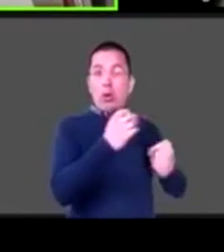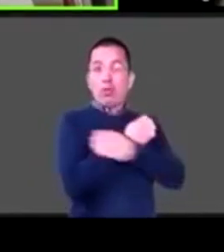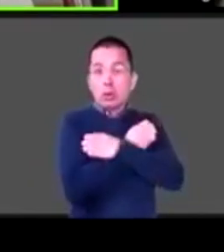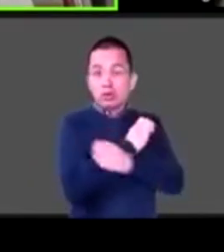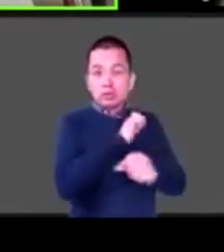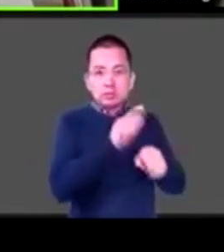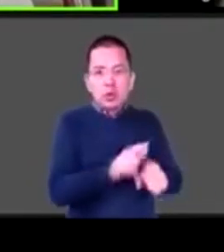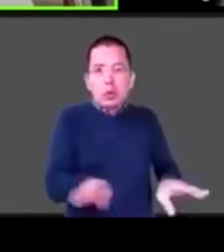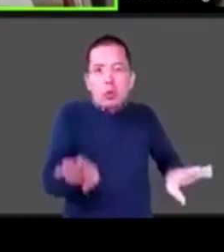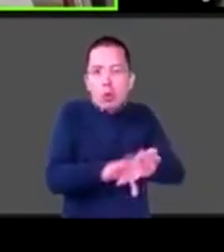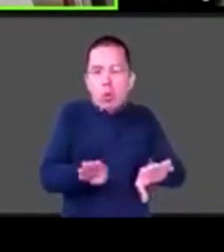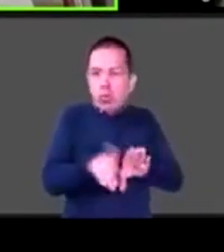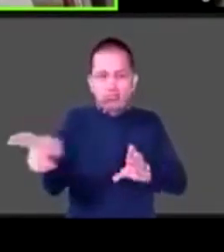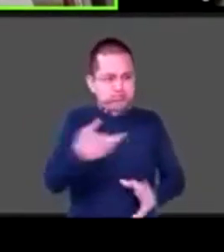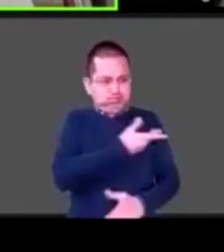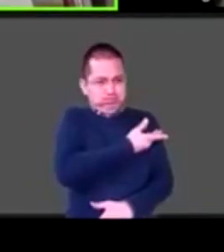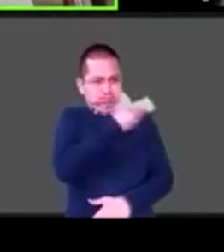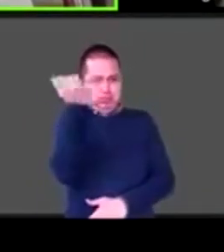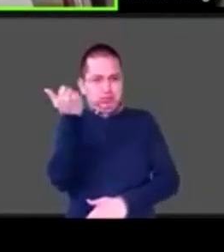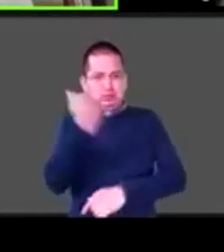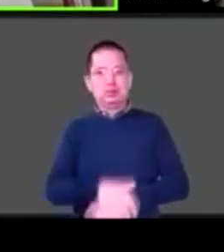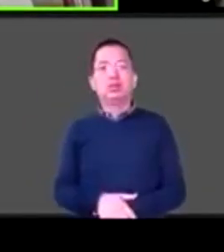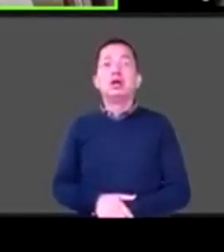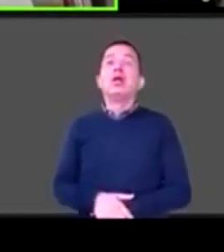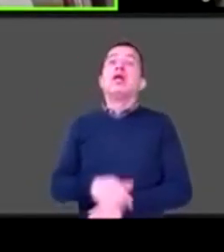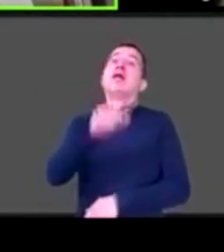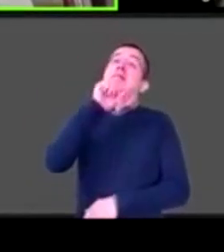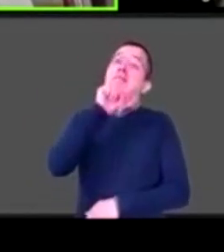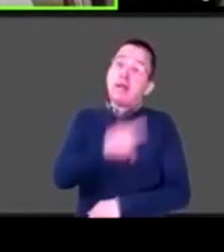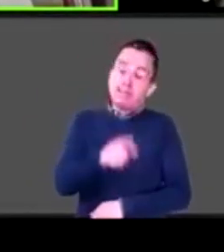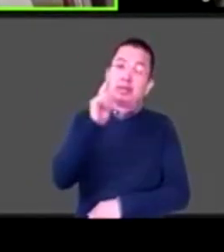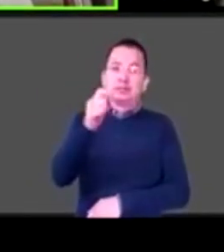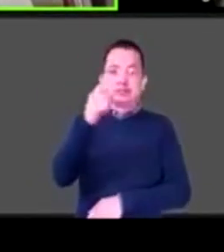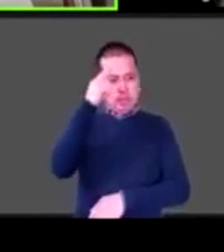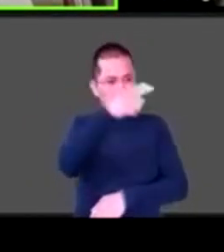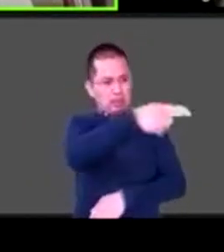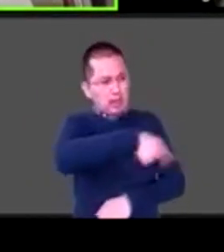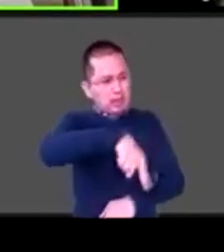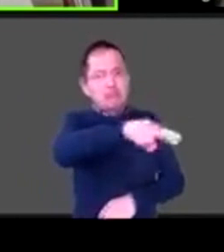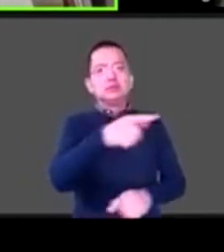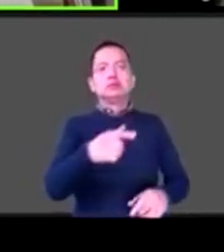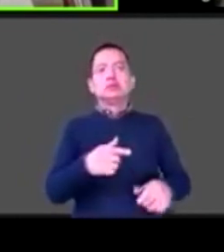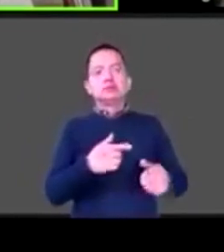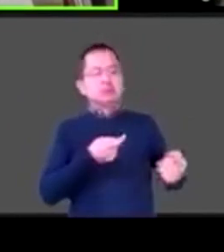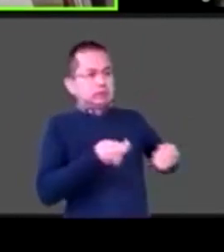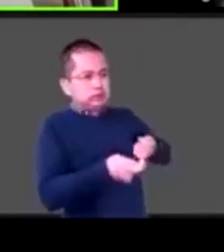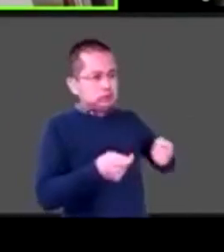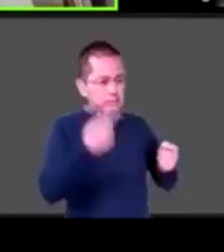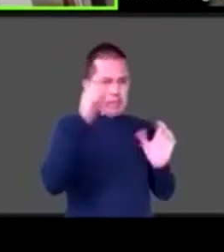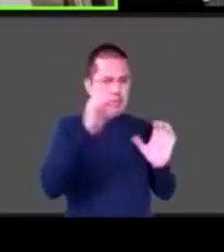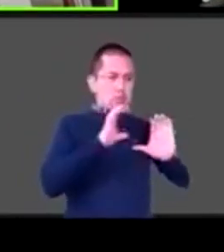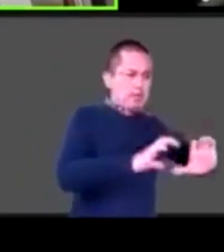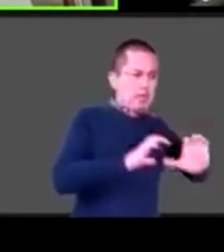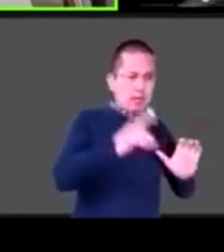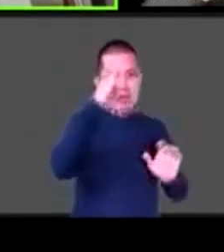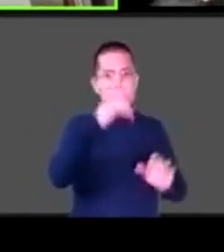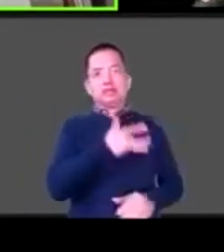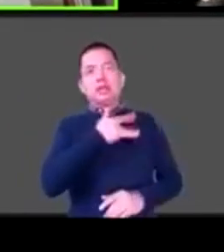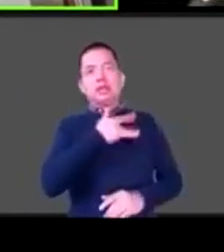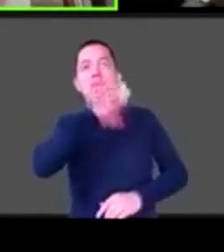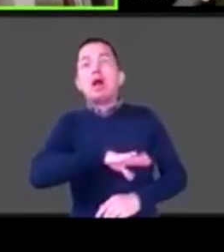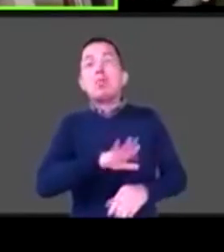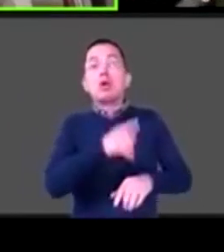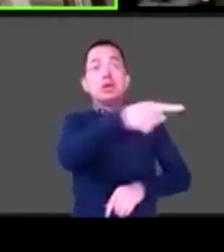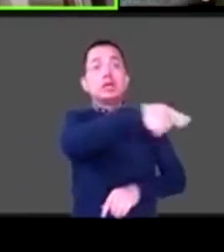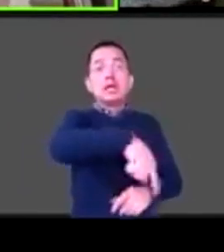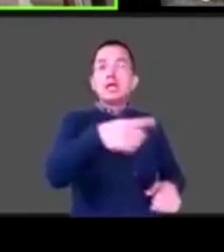cómo contenerlos emocionalmente. Hay un gran tema de depresión, de tensión, de angustia, de rabietas. ¿Qué les pasa a todos los hijos?